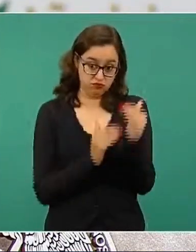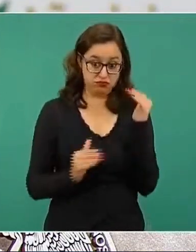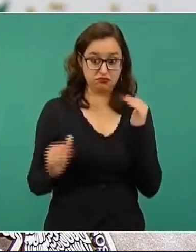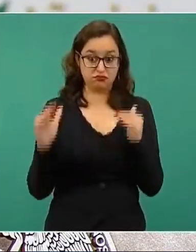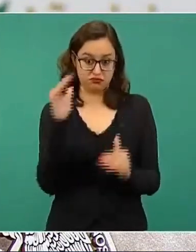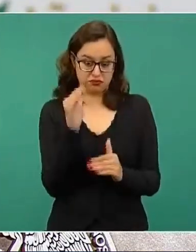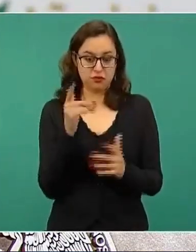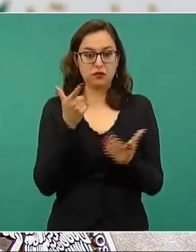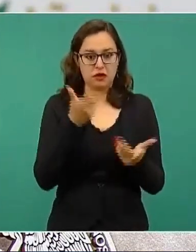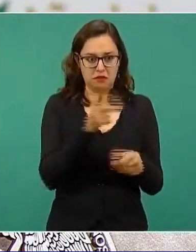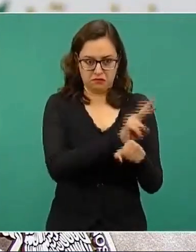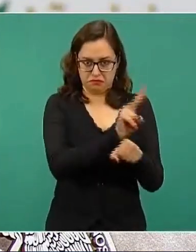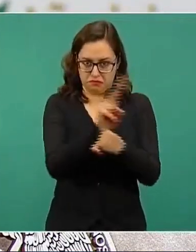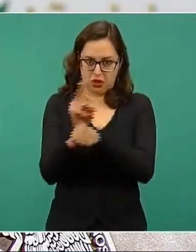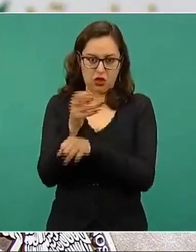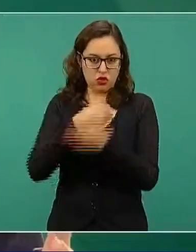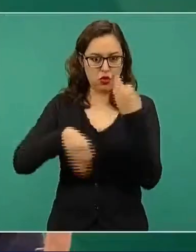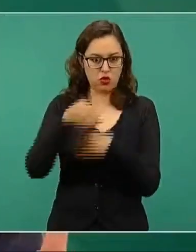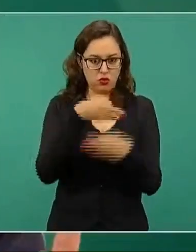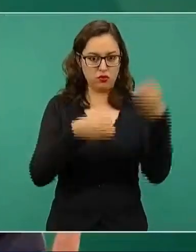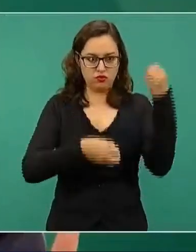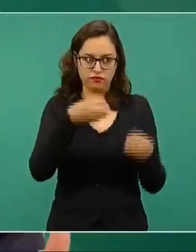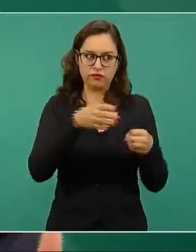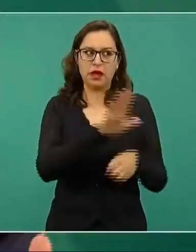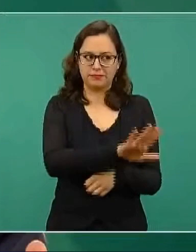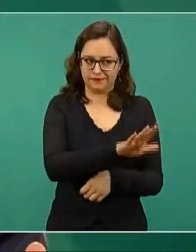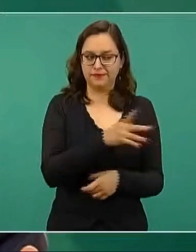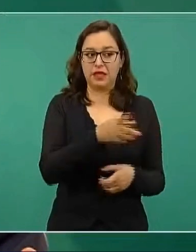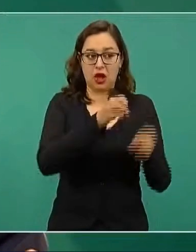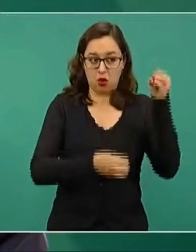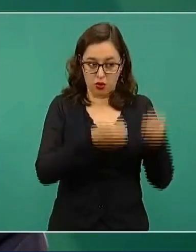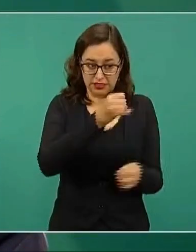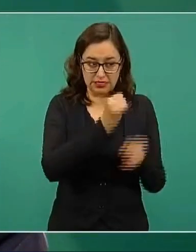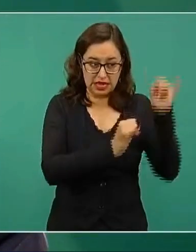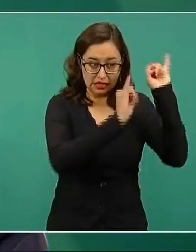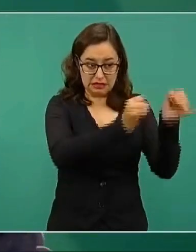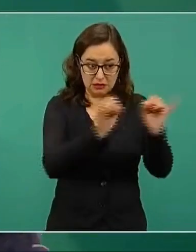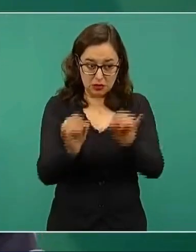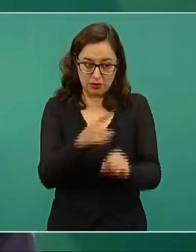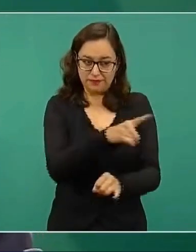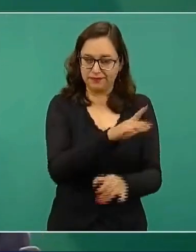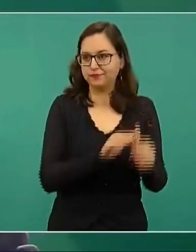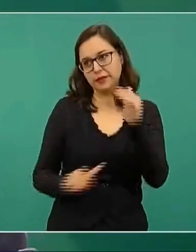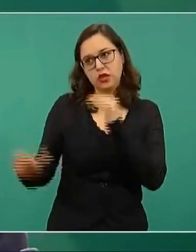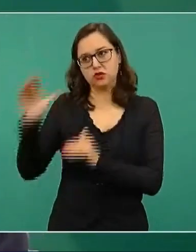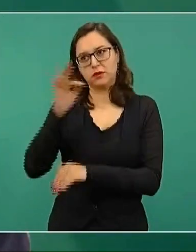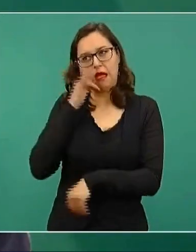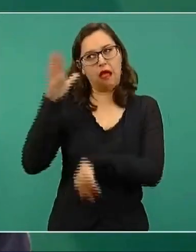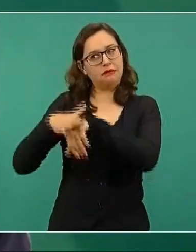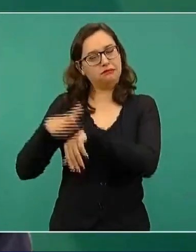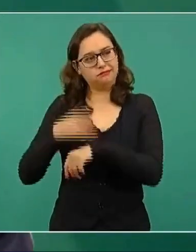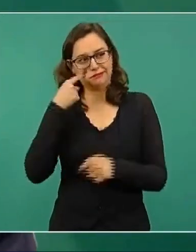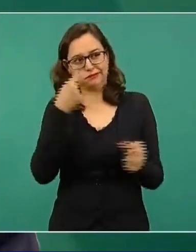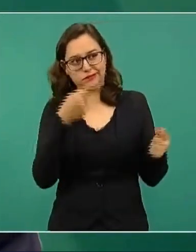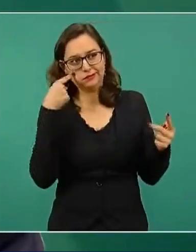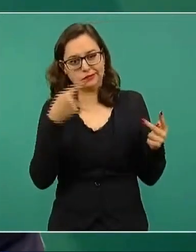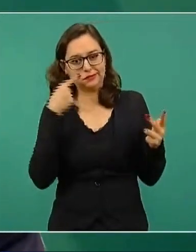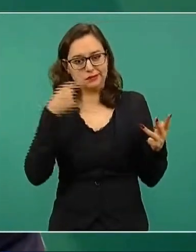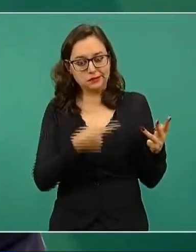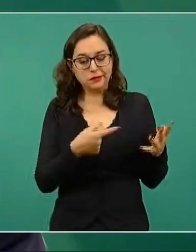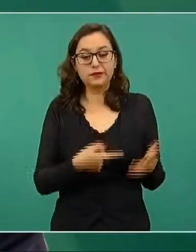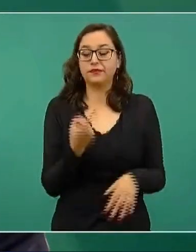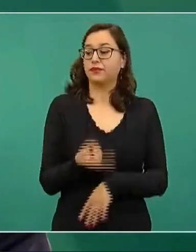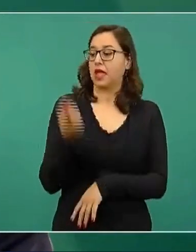supervisan el trabajo de los jueces individuales. Y hace ya unas tres semanas, con el apoyo del